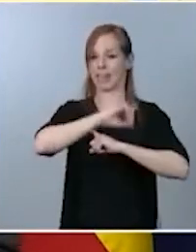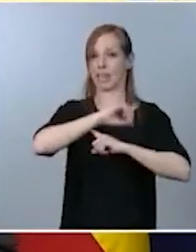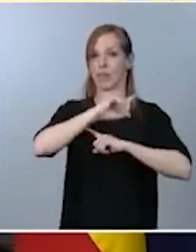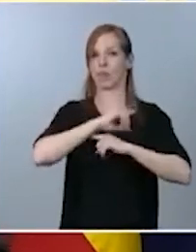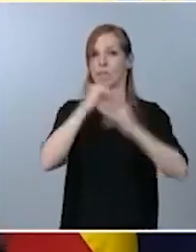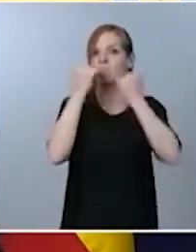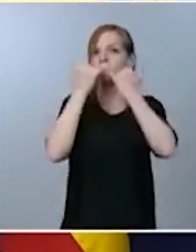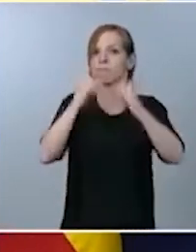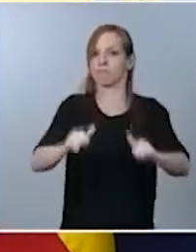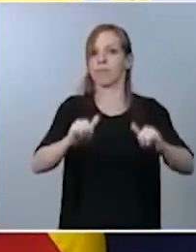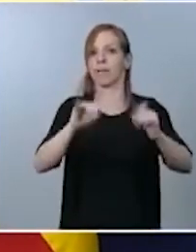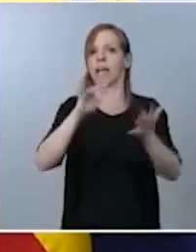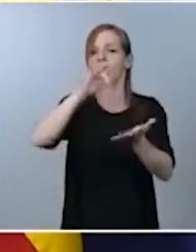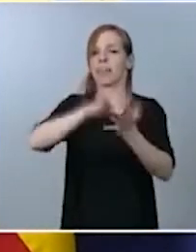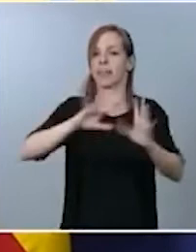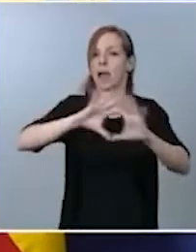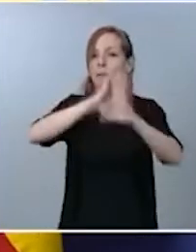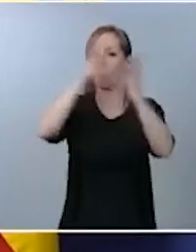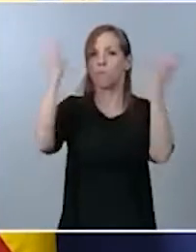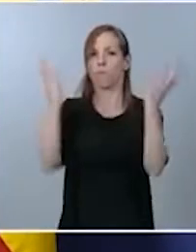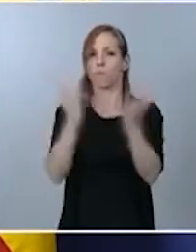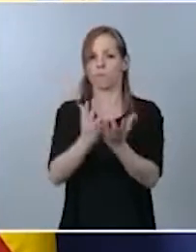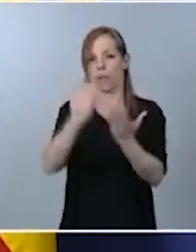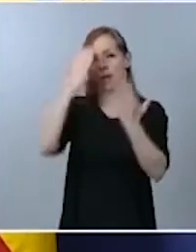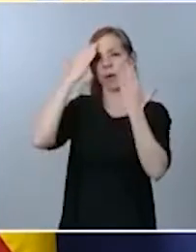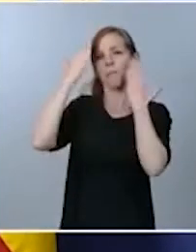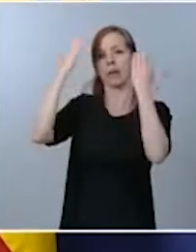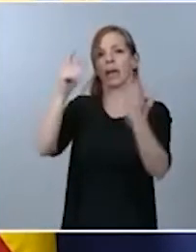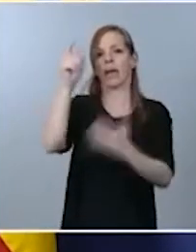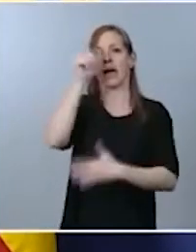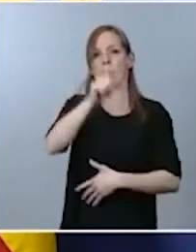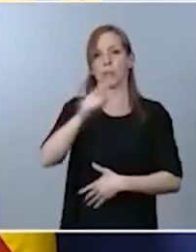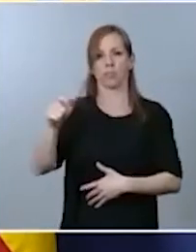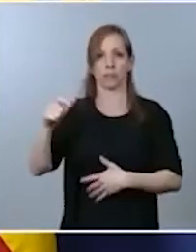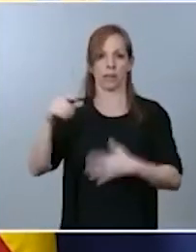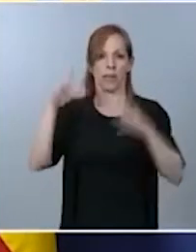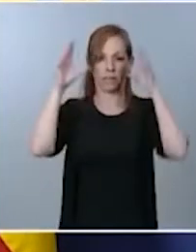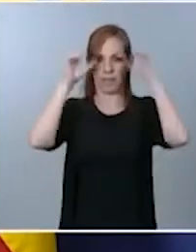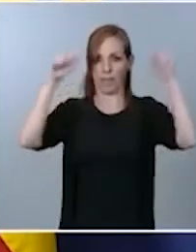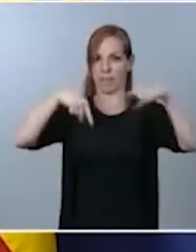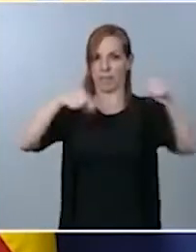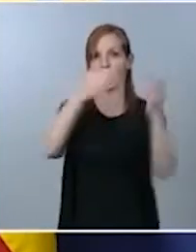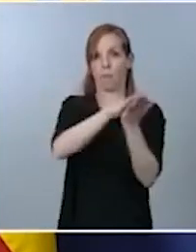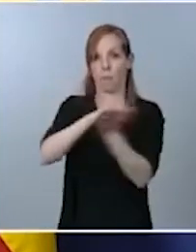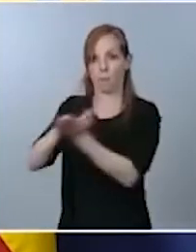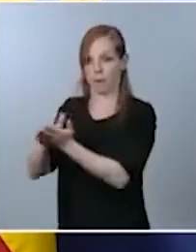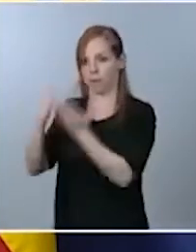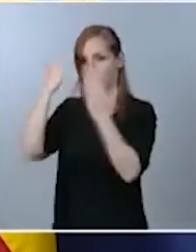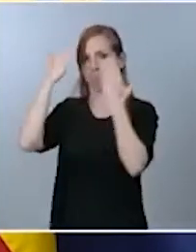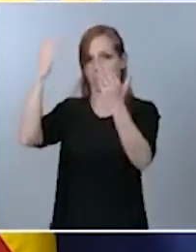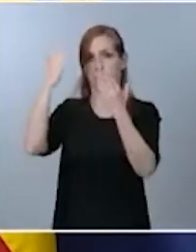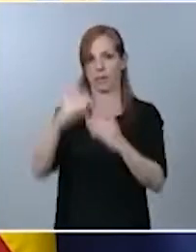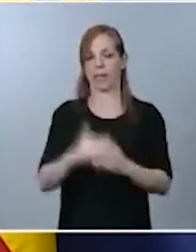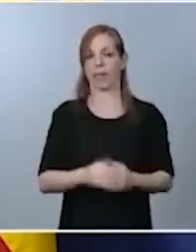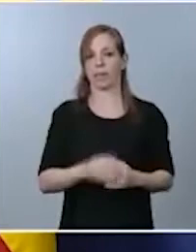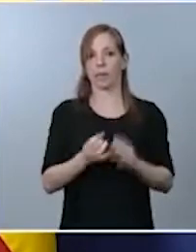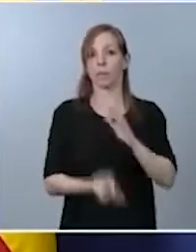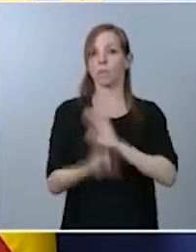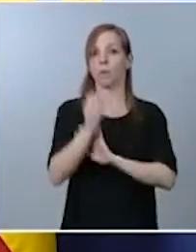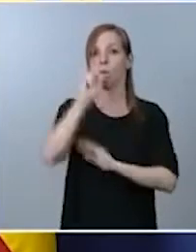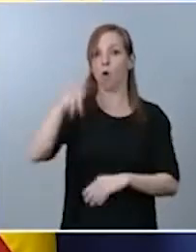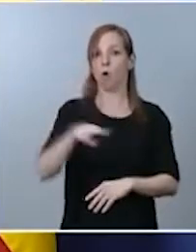Mundial en Memoria de las Víctimas de Tráfico, instaurado por la Organización de Naciones Unidas en el año 2005.